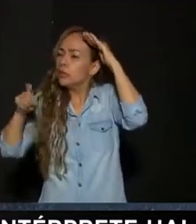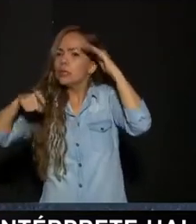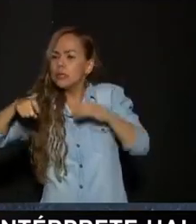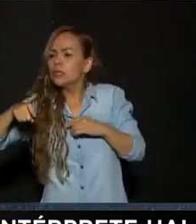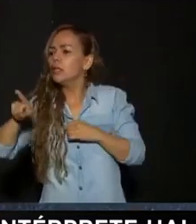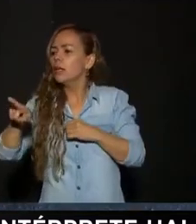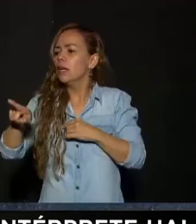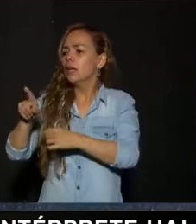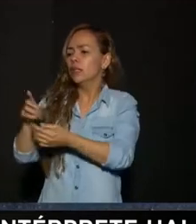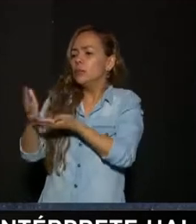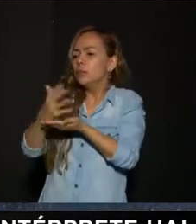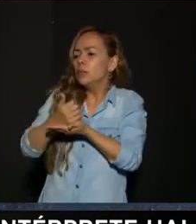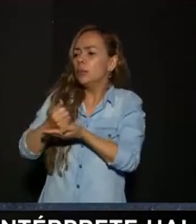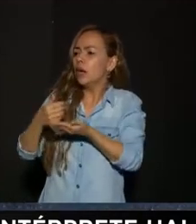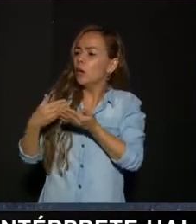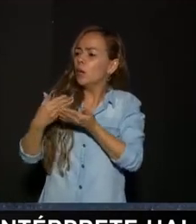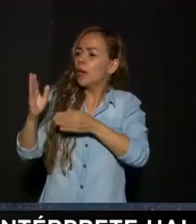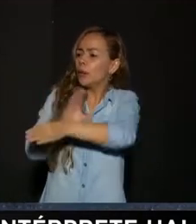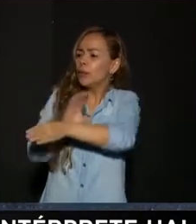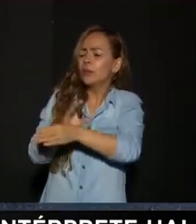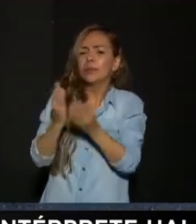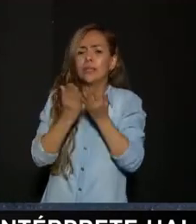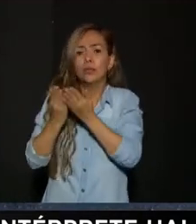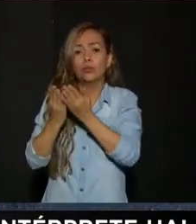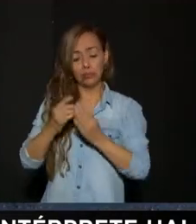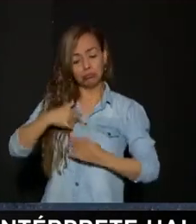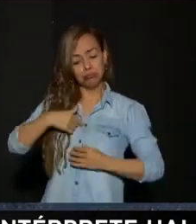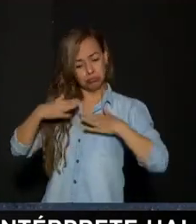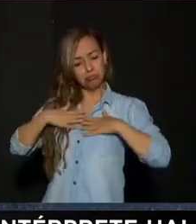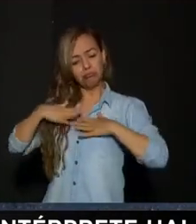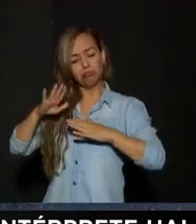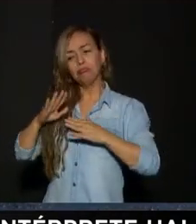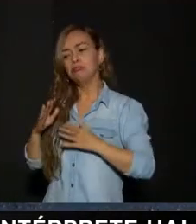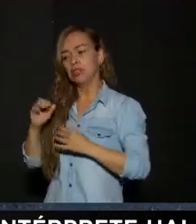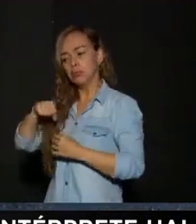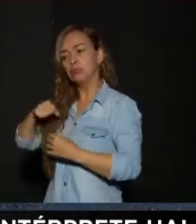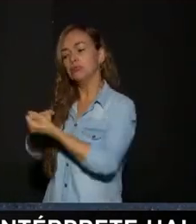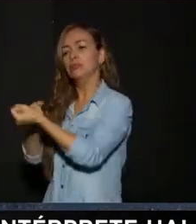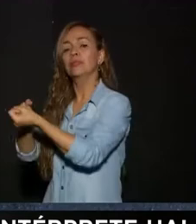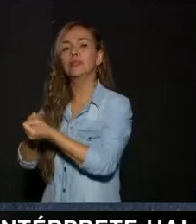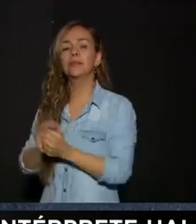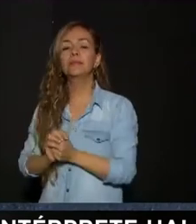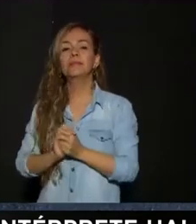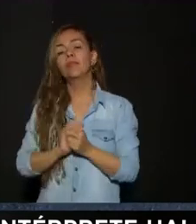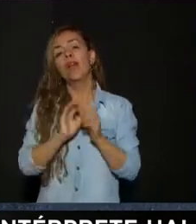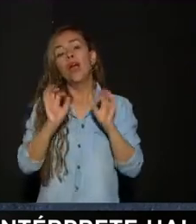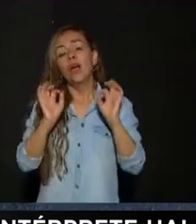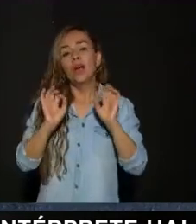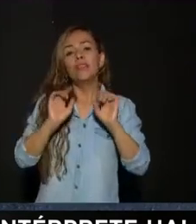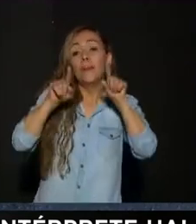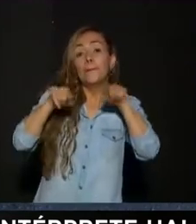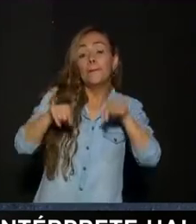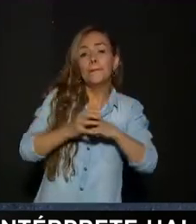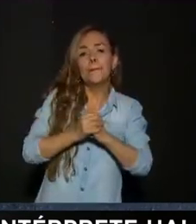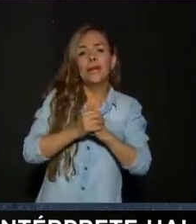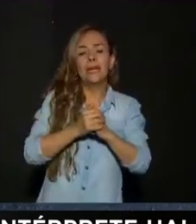no voy a compartir Esa publicación? Y es la dinámica De las redes En cambio Instagram por ejemplo Se presta más Para cuando uno Quiere publicar algo Que